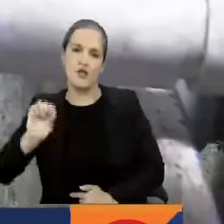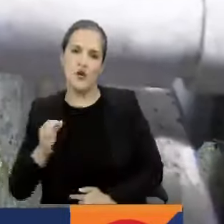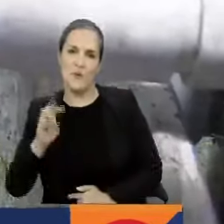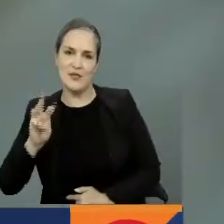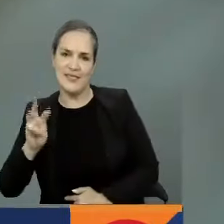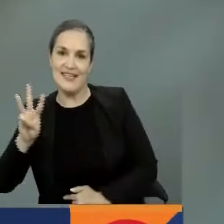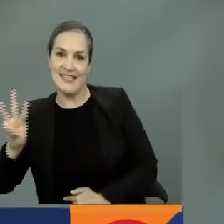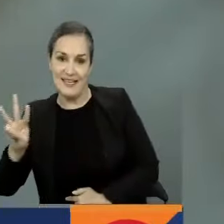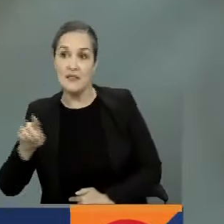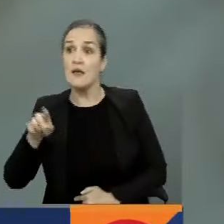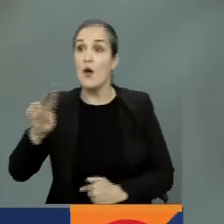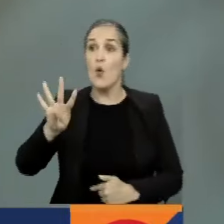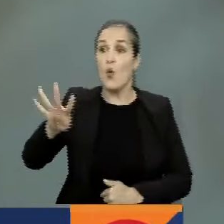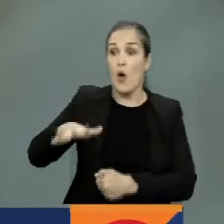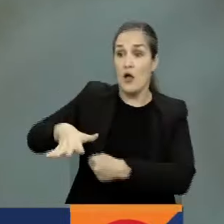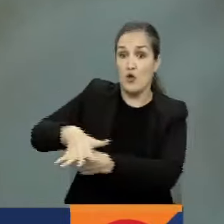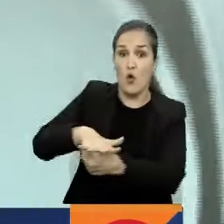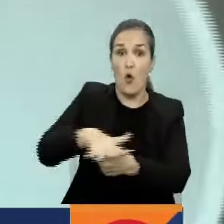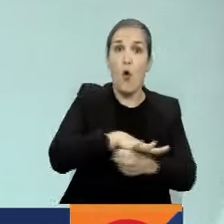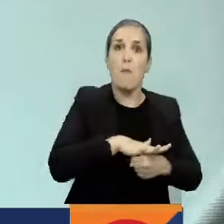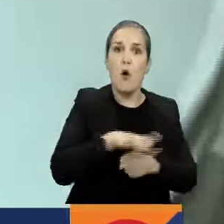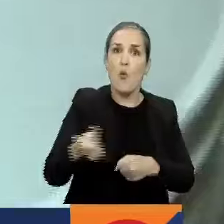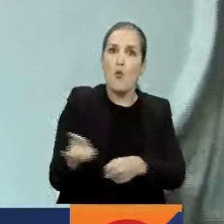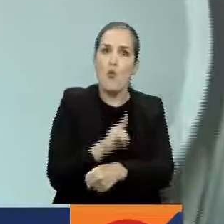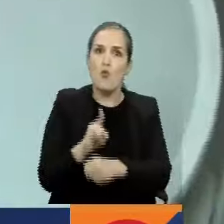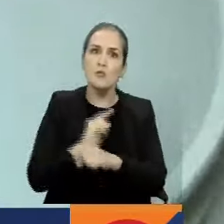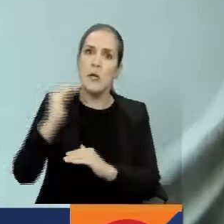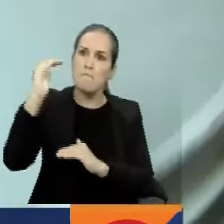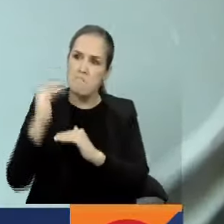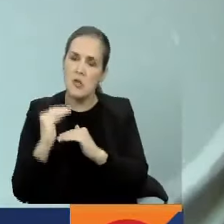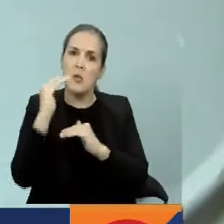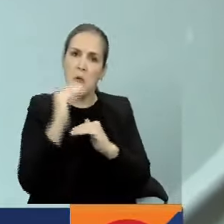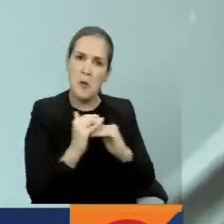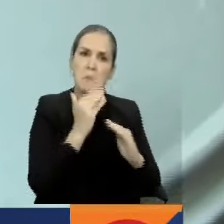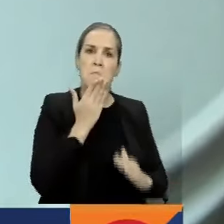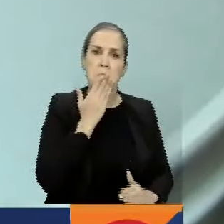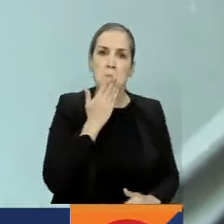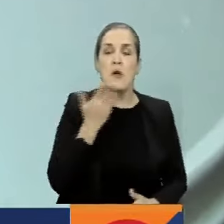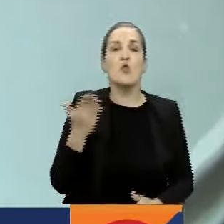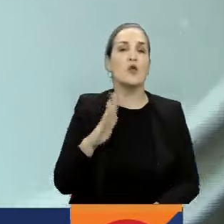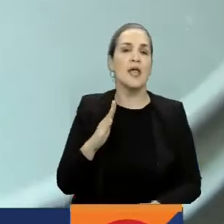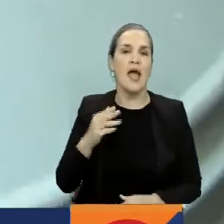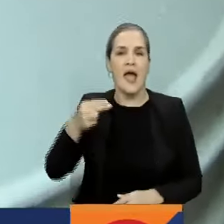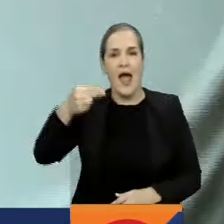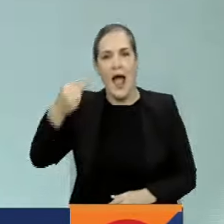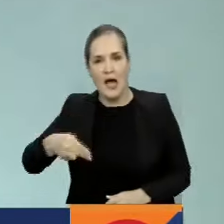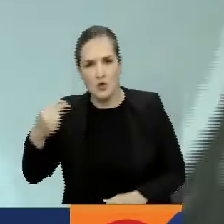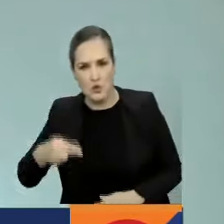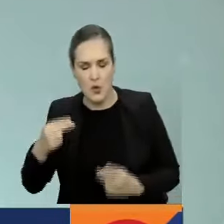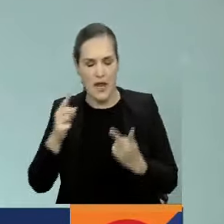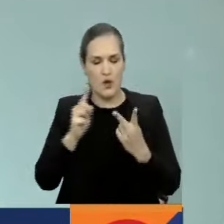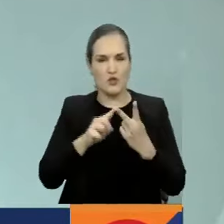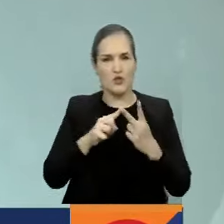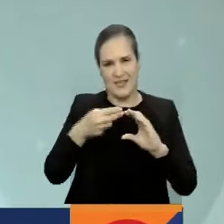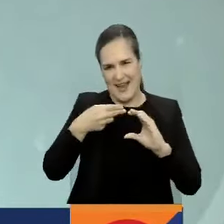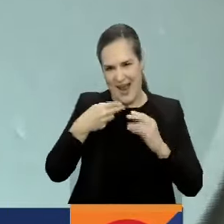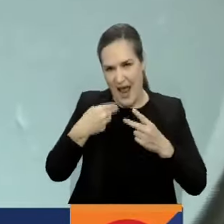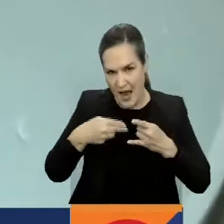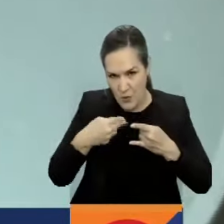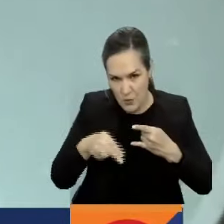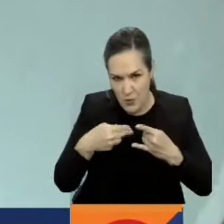cuatro barrios de distintas localidades han tenido un menor consumo del recurso hídrico, como Ayuelos, El Recreo, Mirandela y Alcalá.